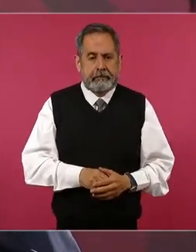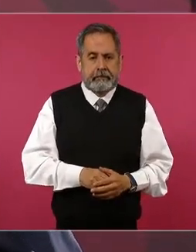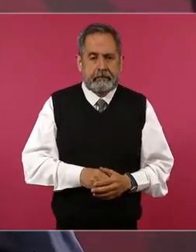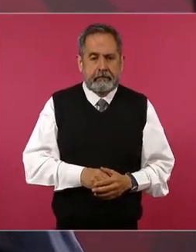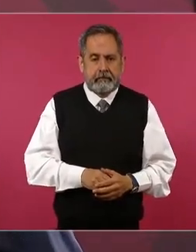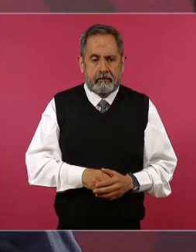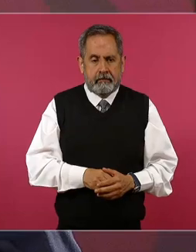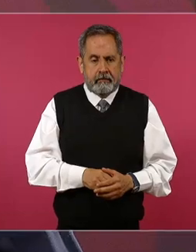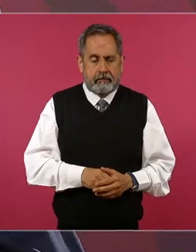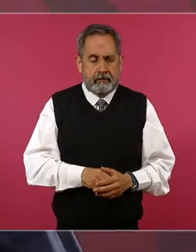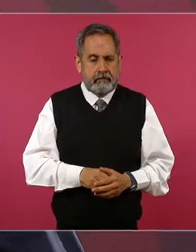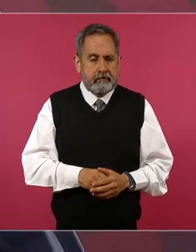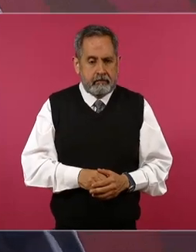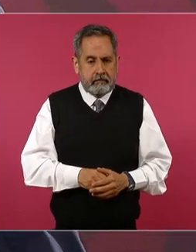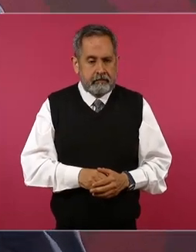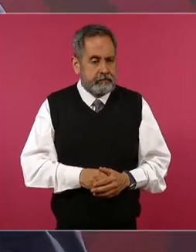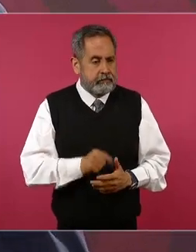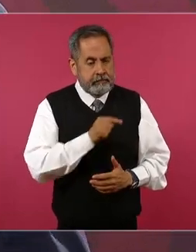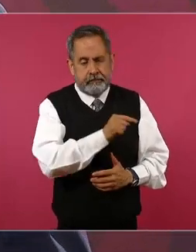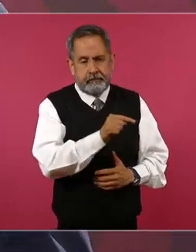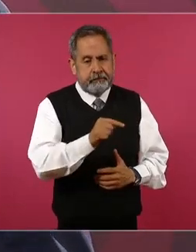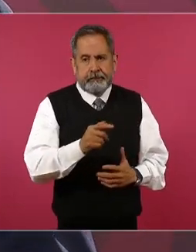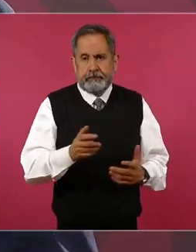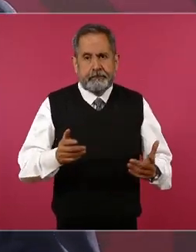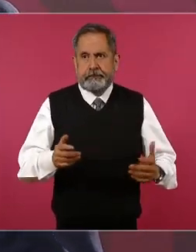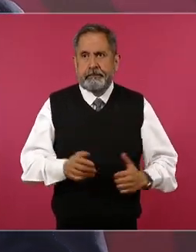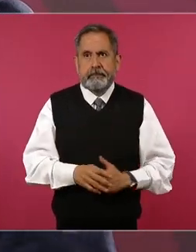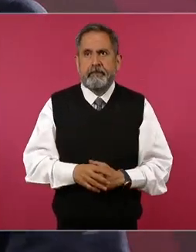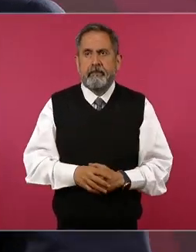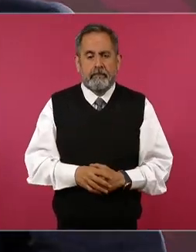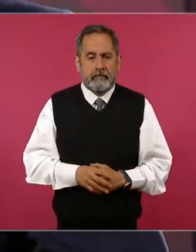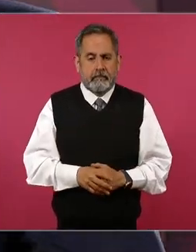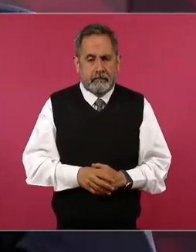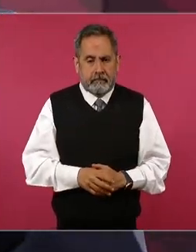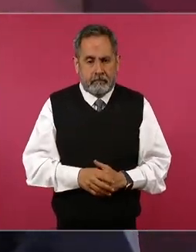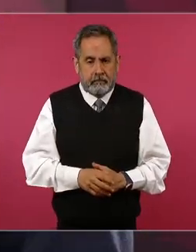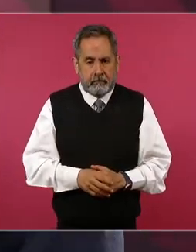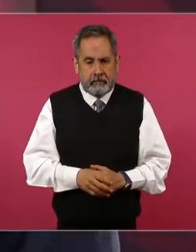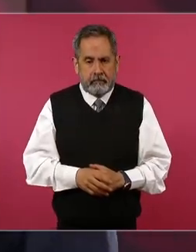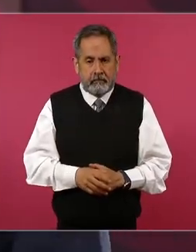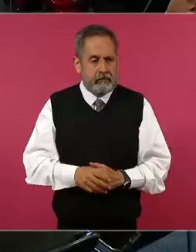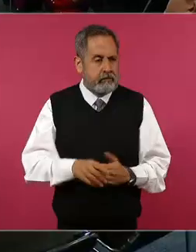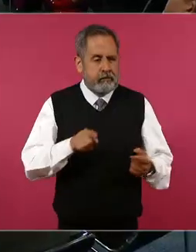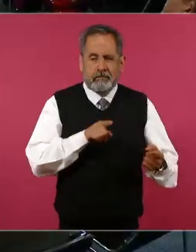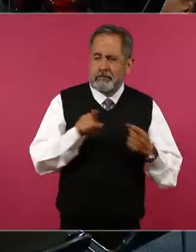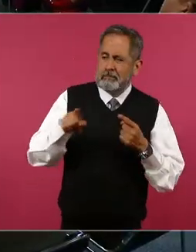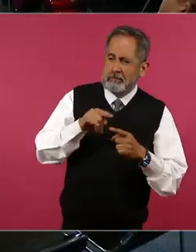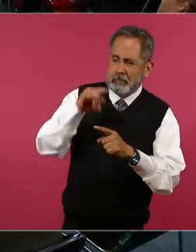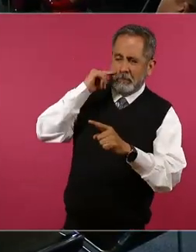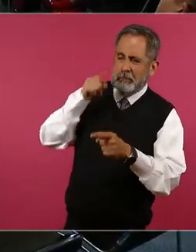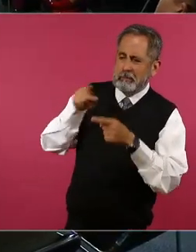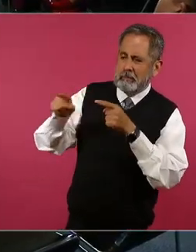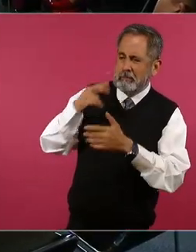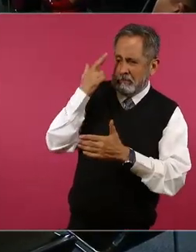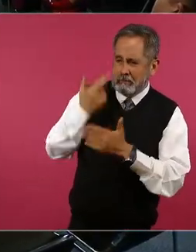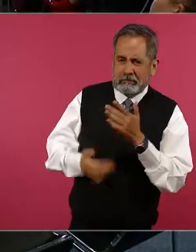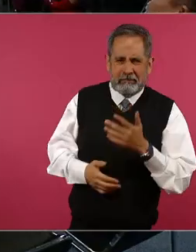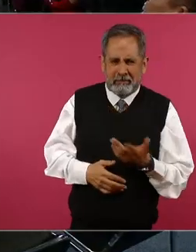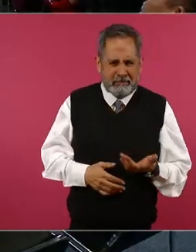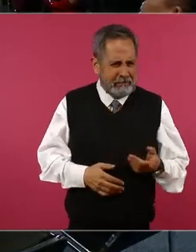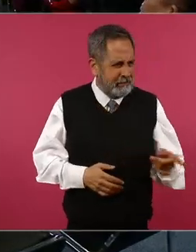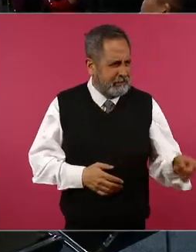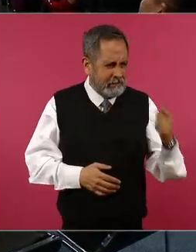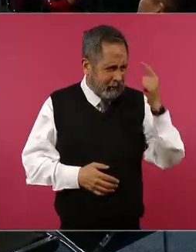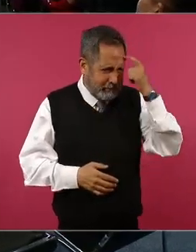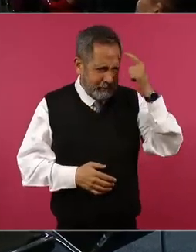hay cosas que son ofensivas pero ellos piensan